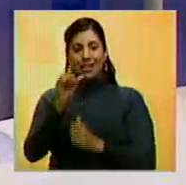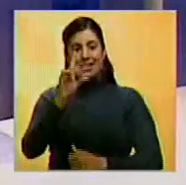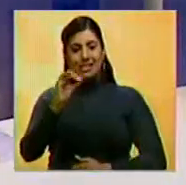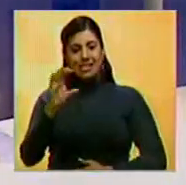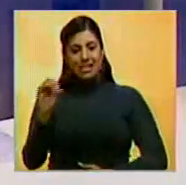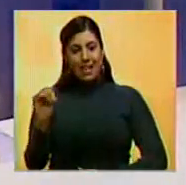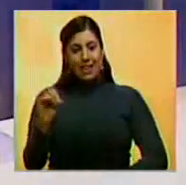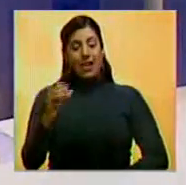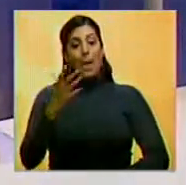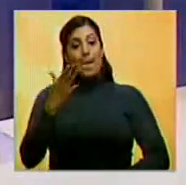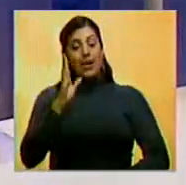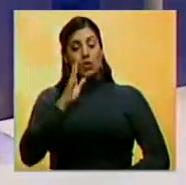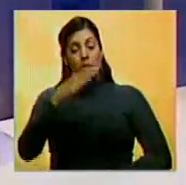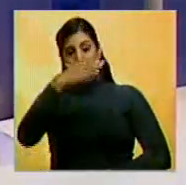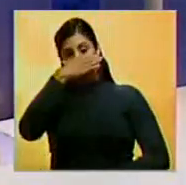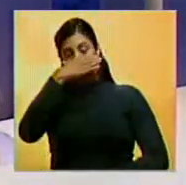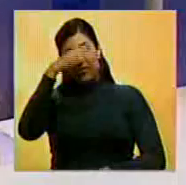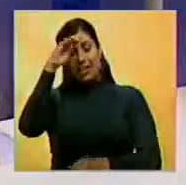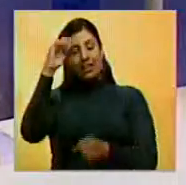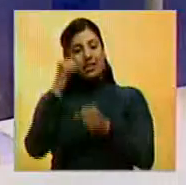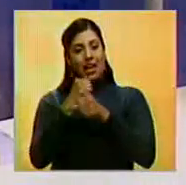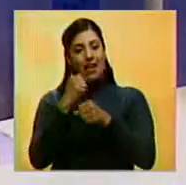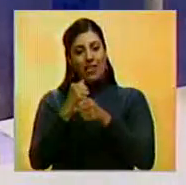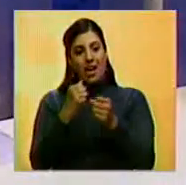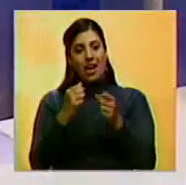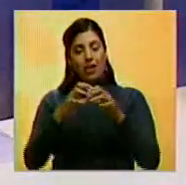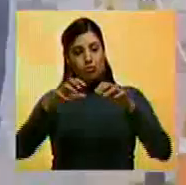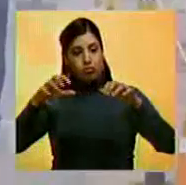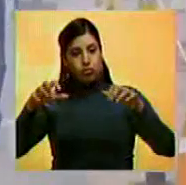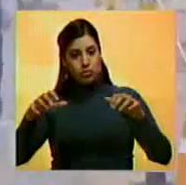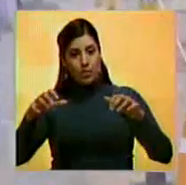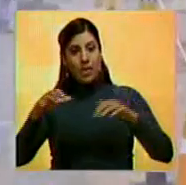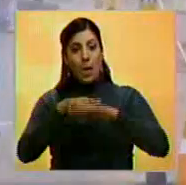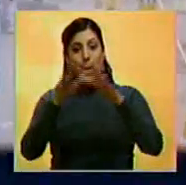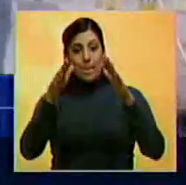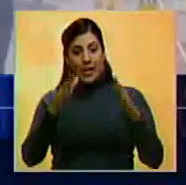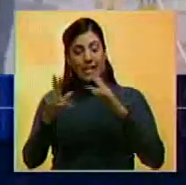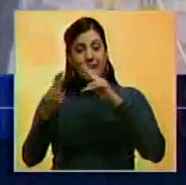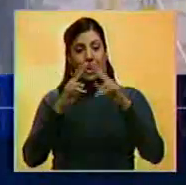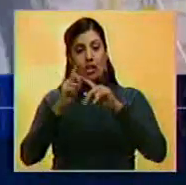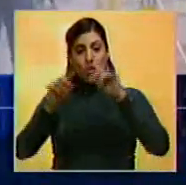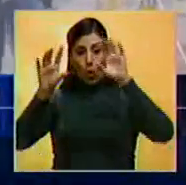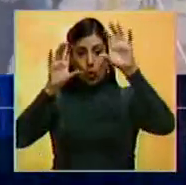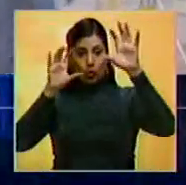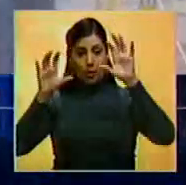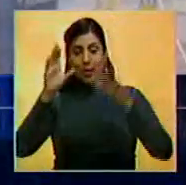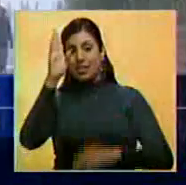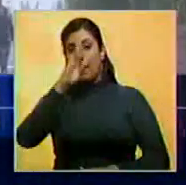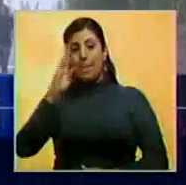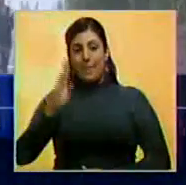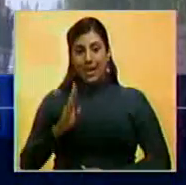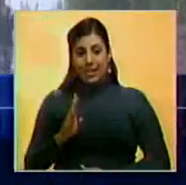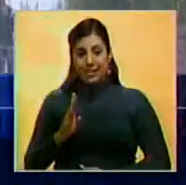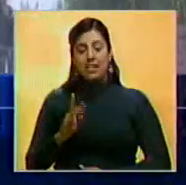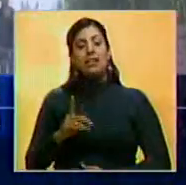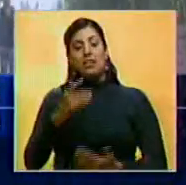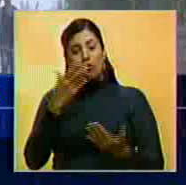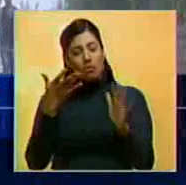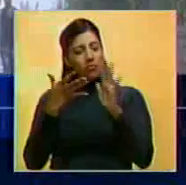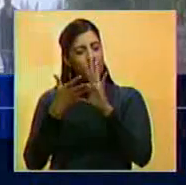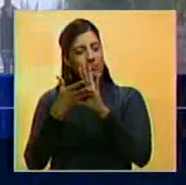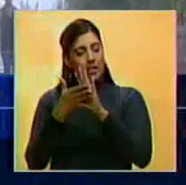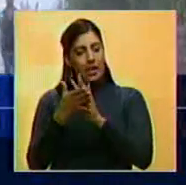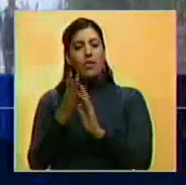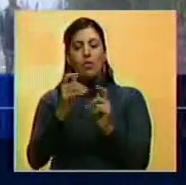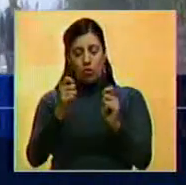bolívares de presuntas mafias que operan en la línea divisoria. El Ministerio de Relaciones Exteriores brasileño Itamaraty indicó